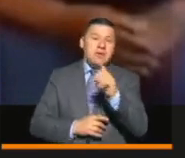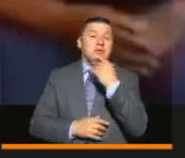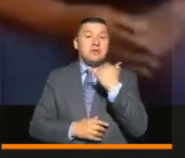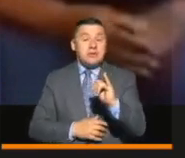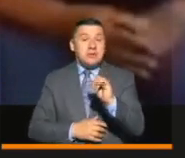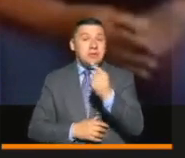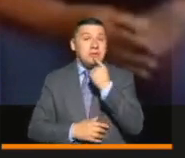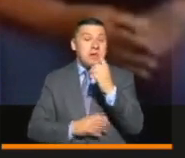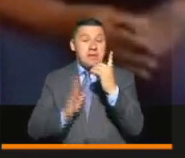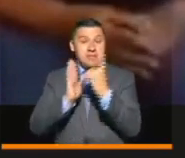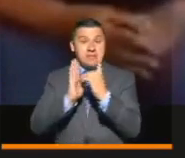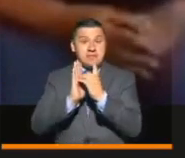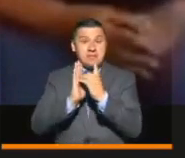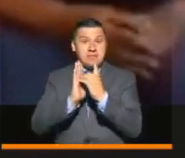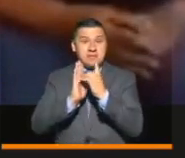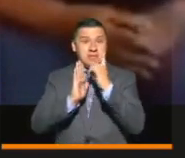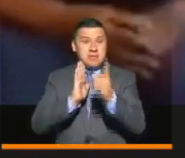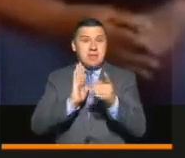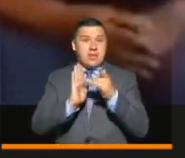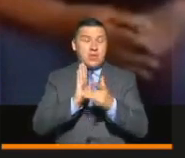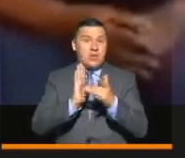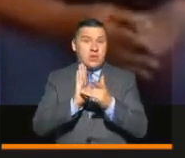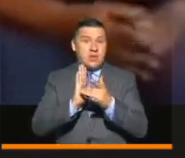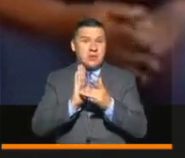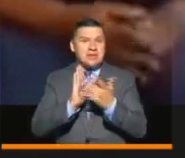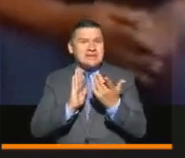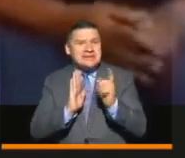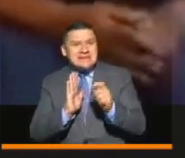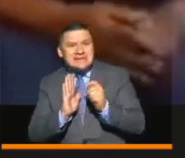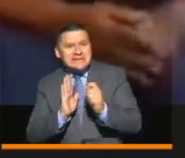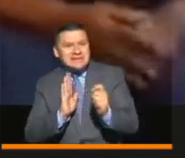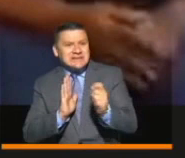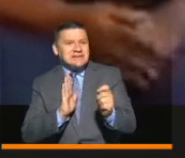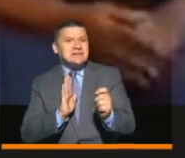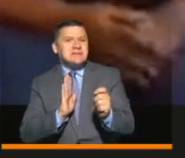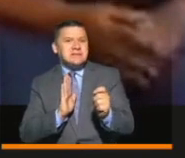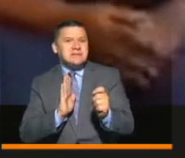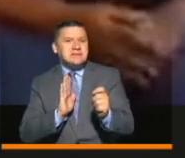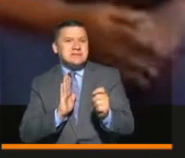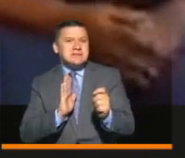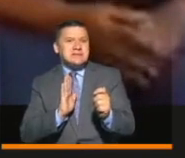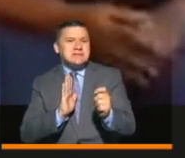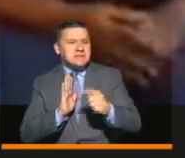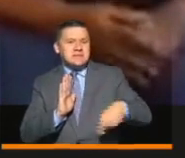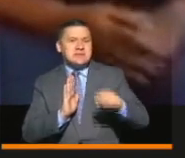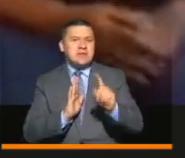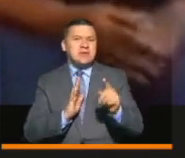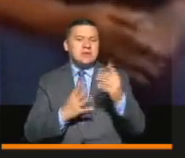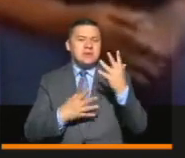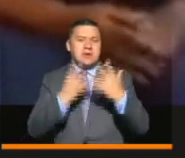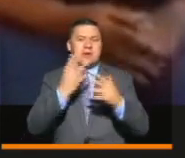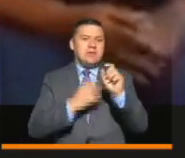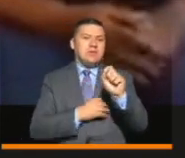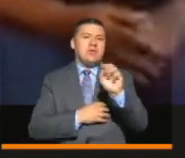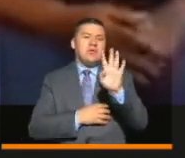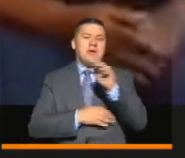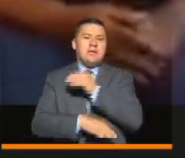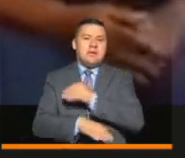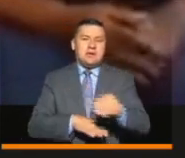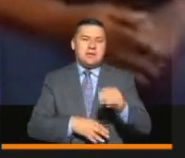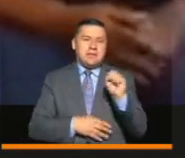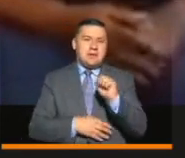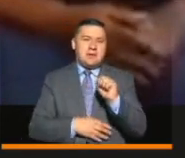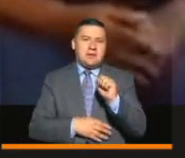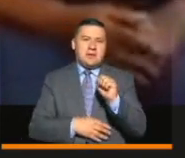después de que usted decretó el estado de emergencia económica y fiscal, estamos superando los 14.9 billones